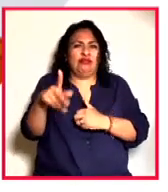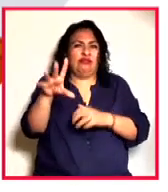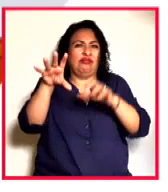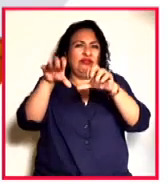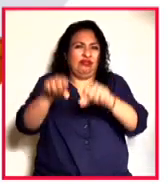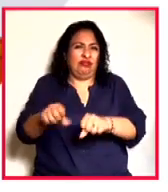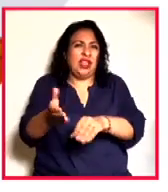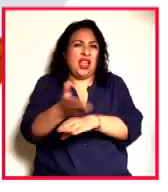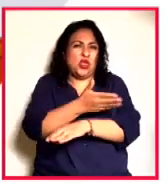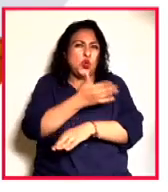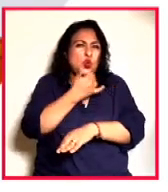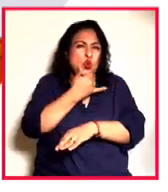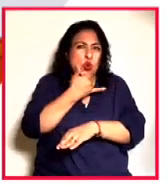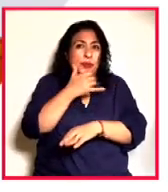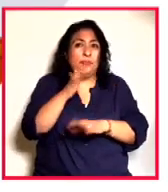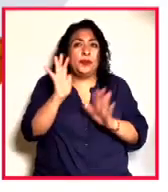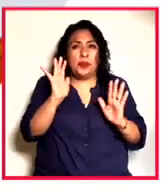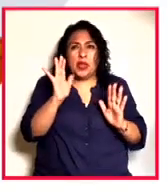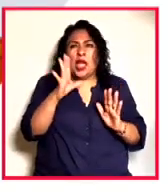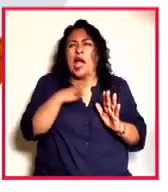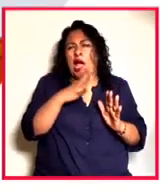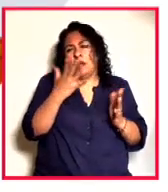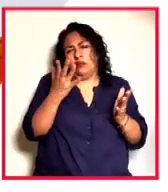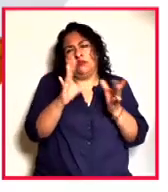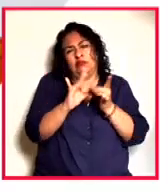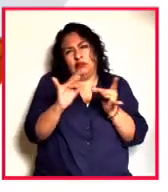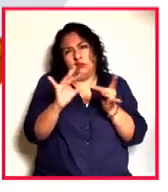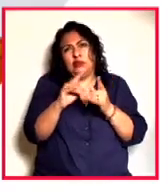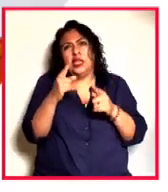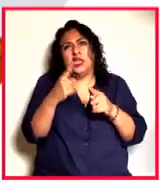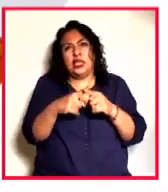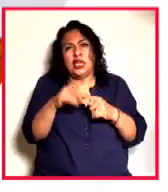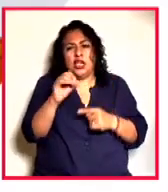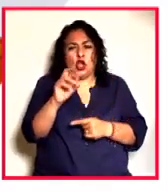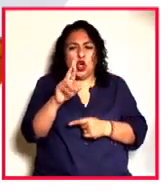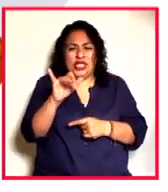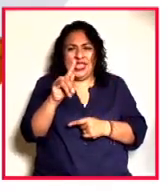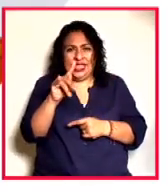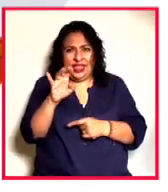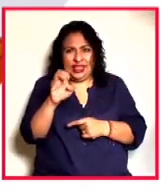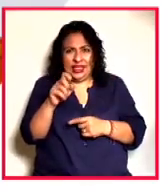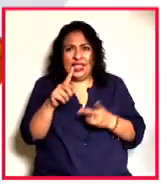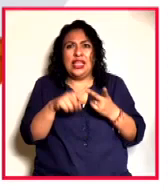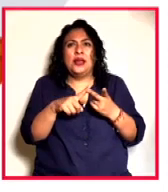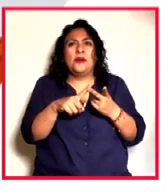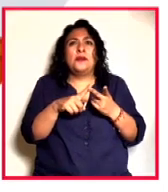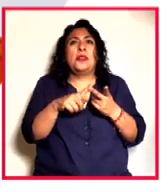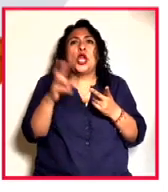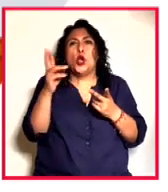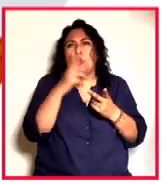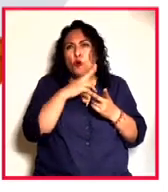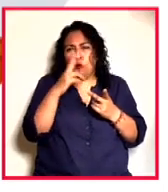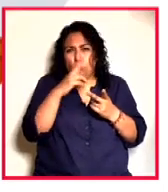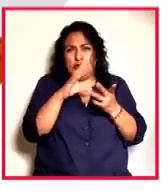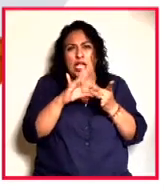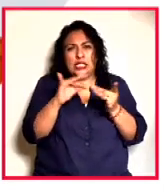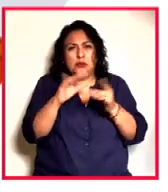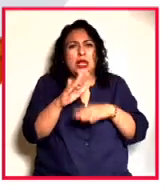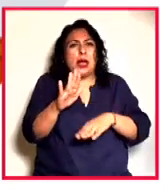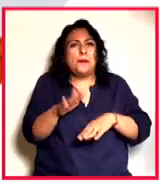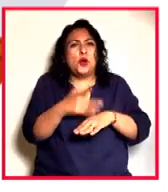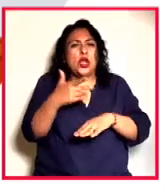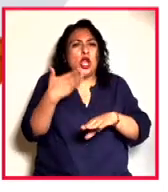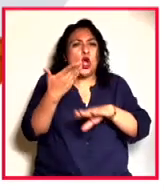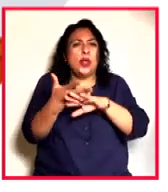preventiva que tenía, es decir, hay un argumento por parte de Oriente, un argumento por parte de Rusia en contra de la